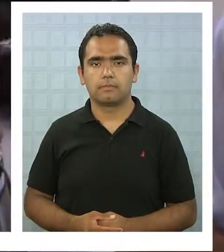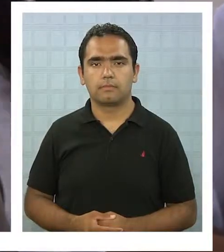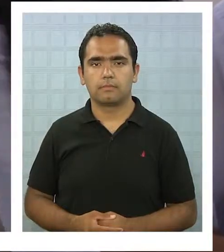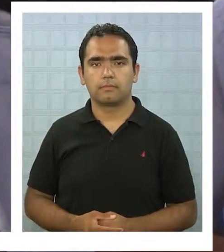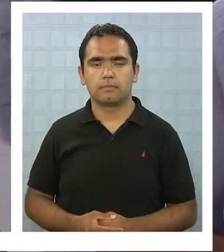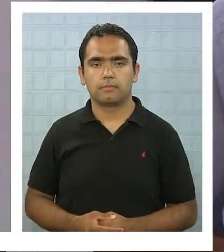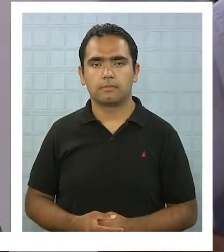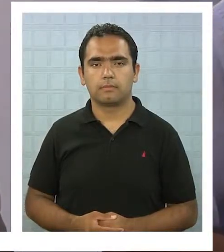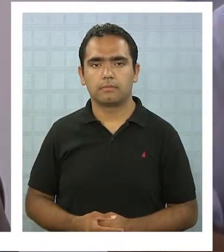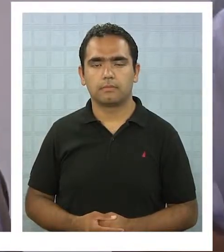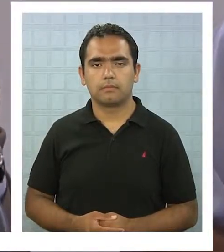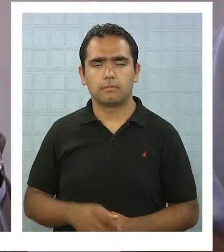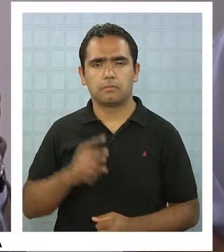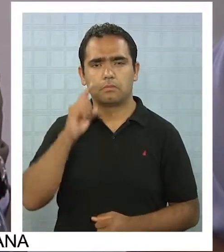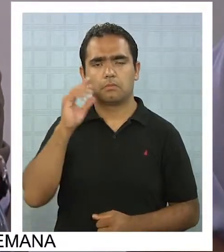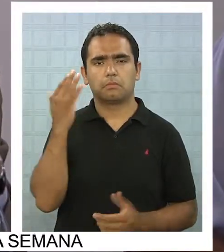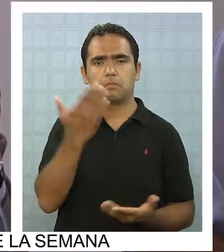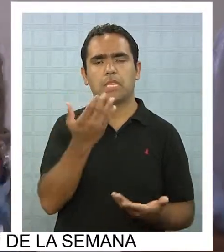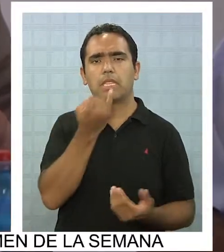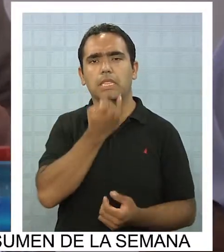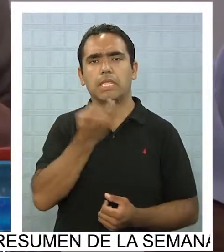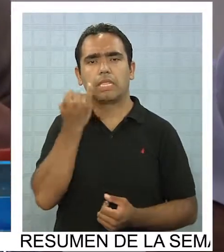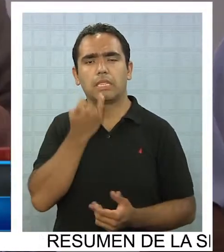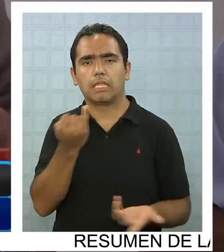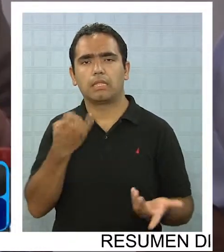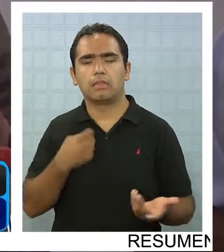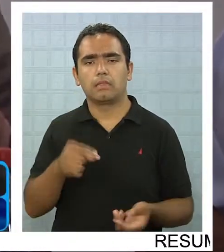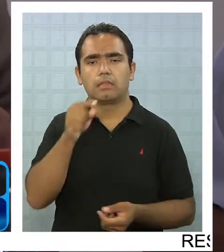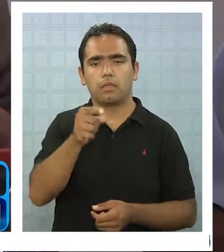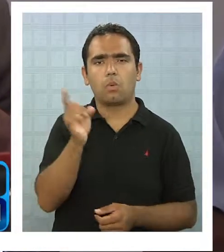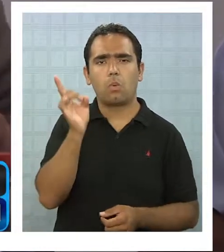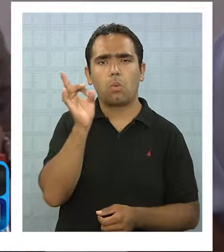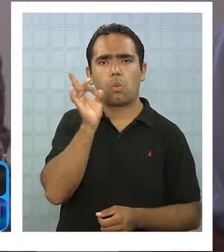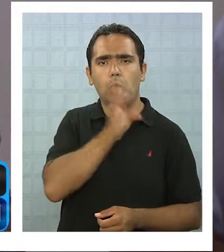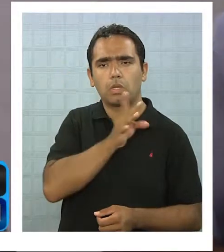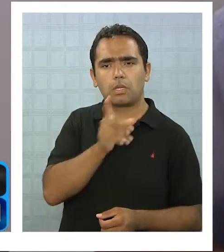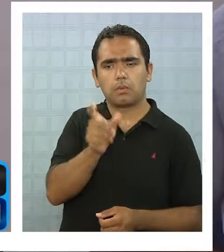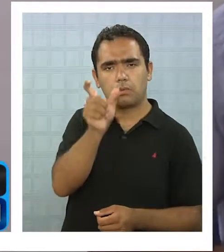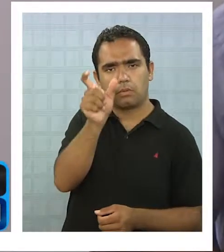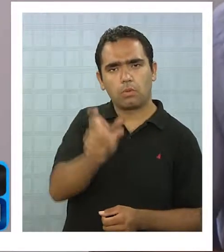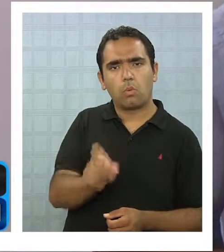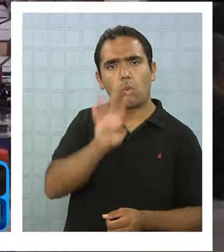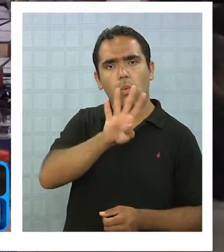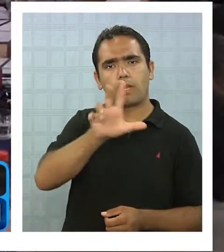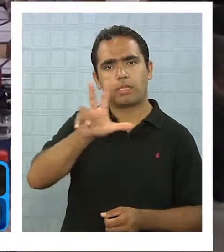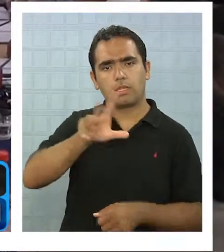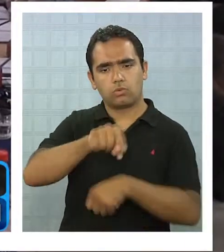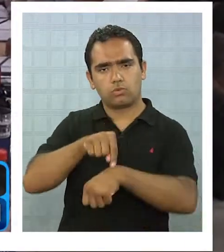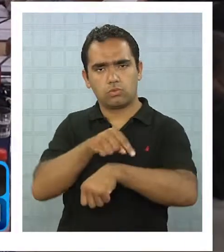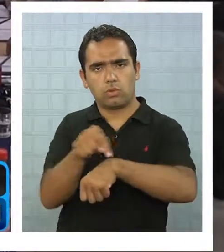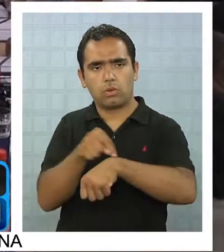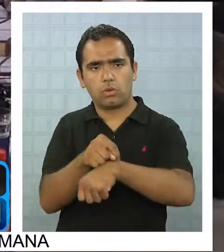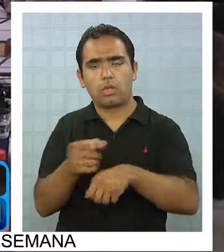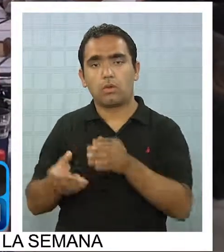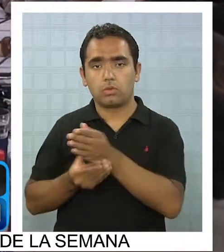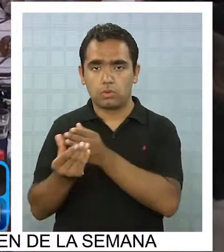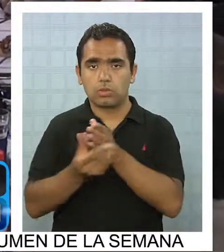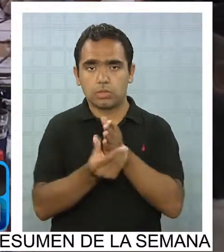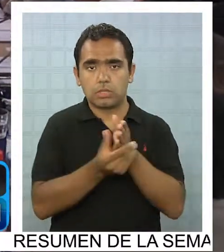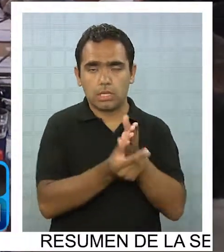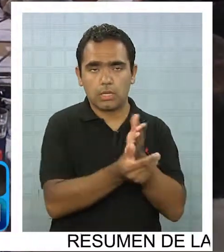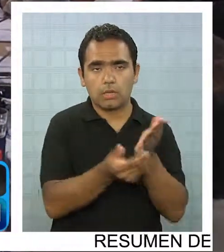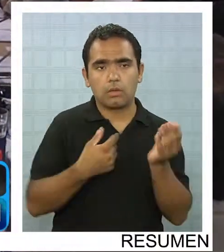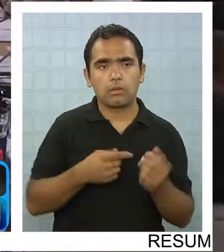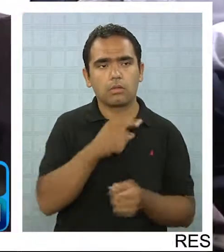Como fuera de foco, catalogó el intendente Michel Cartes al ultimátum de 48 horas que le dio el Consejo Regional